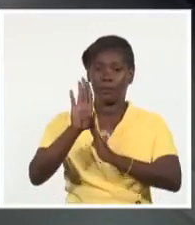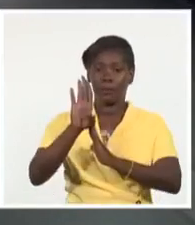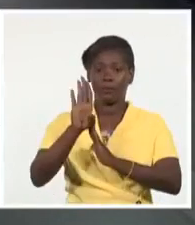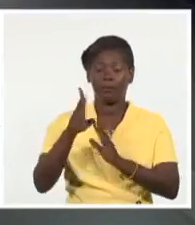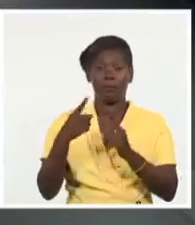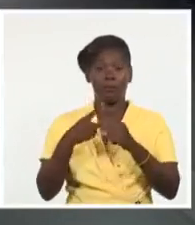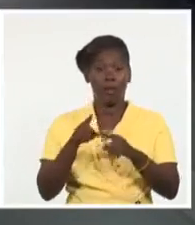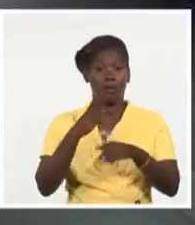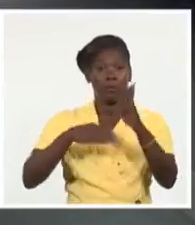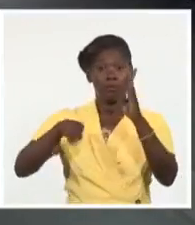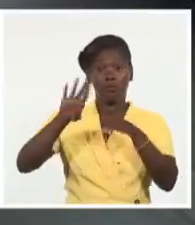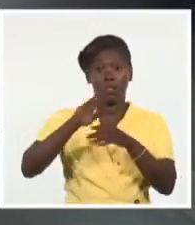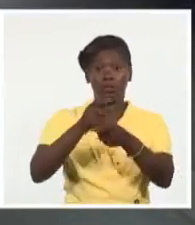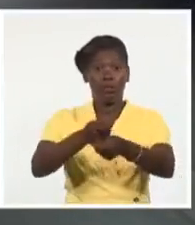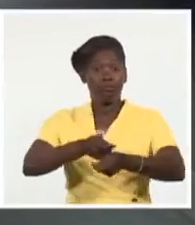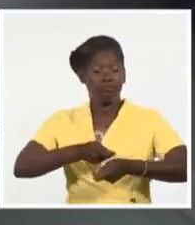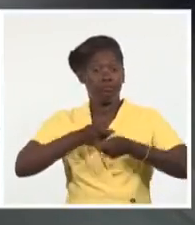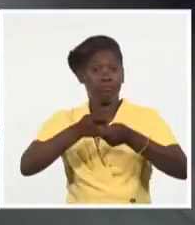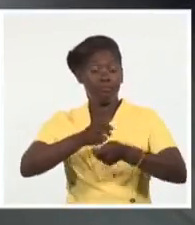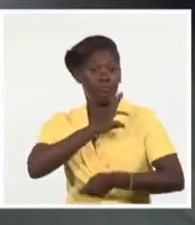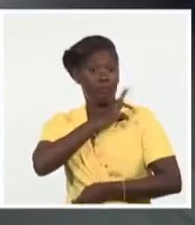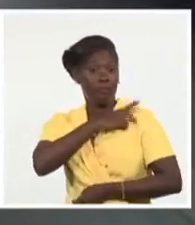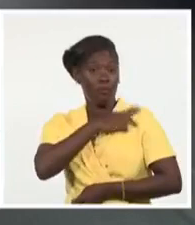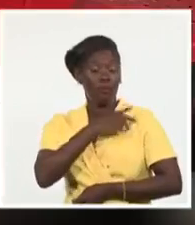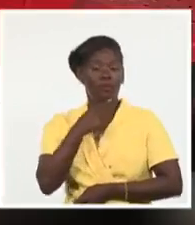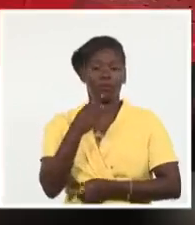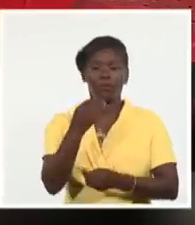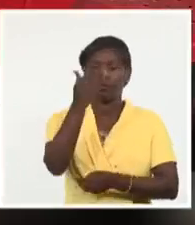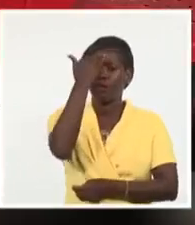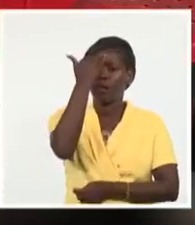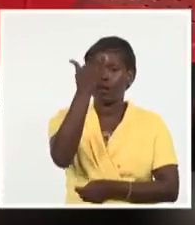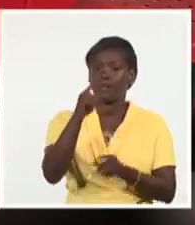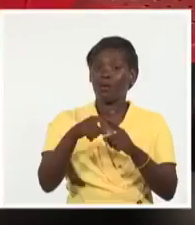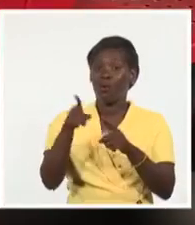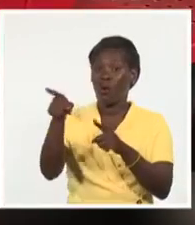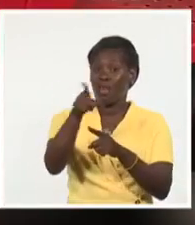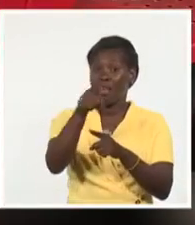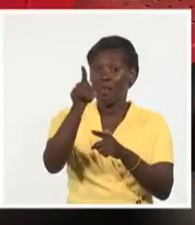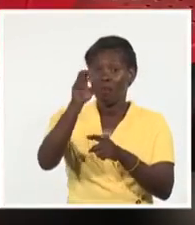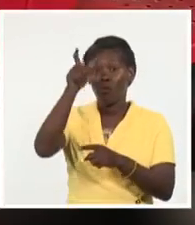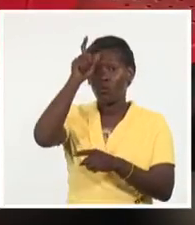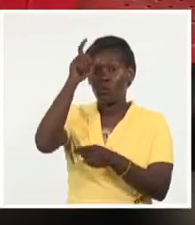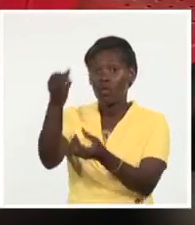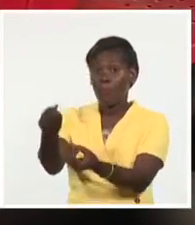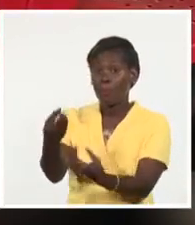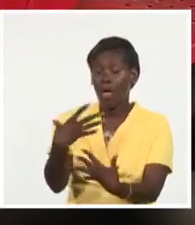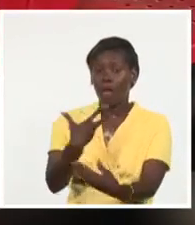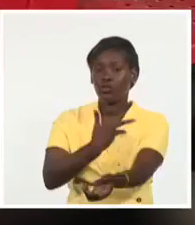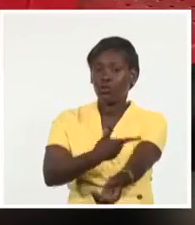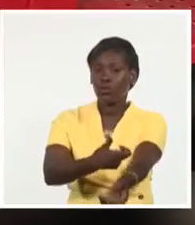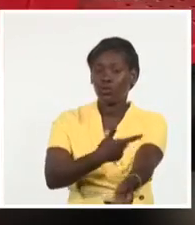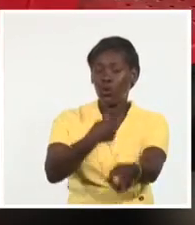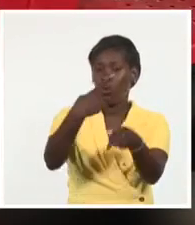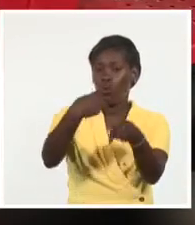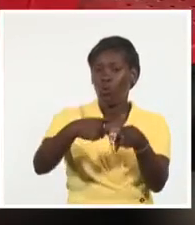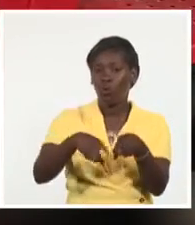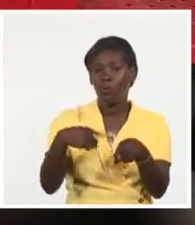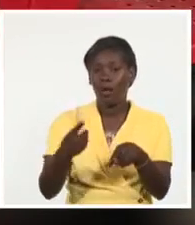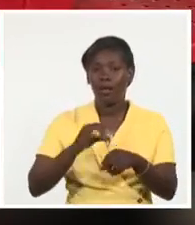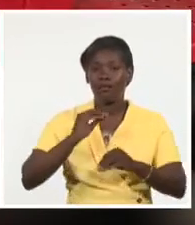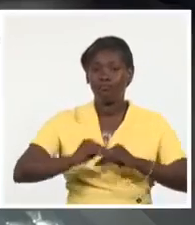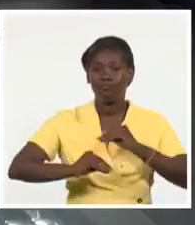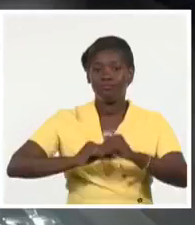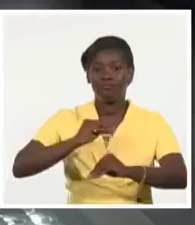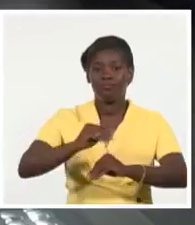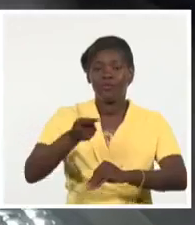Ministerio de la Agricultura, Mauri Echavarría, agradeció la donación de maquinaria y materiales para la siembra de frijoles procedentes del